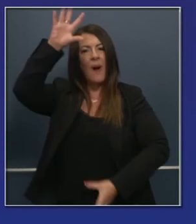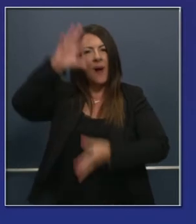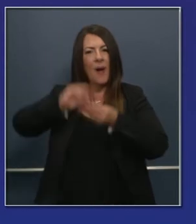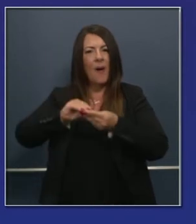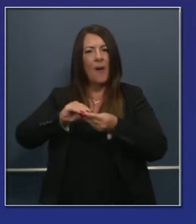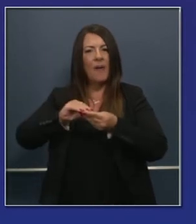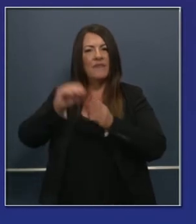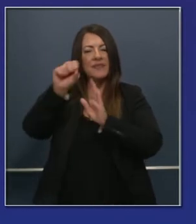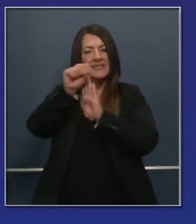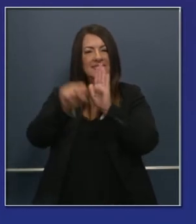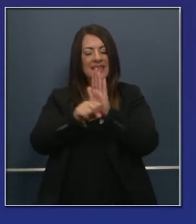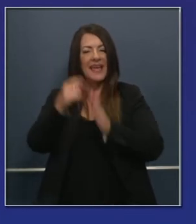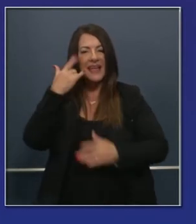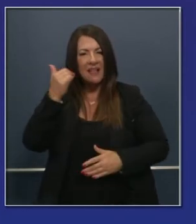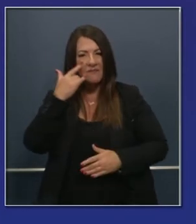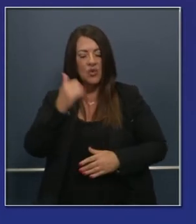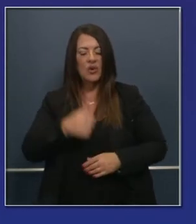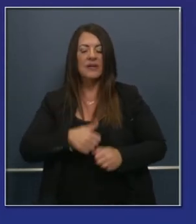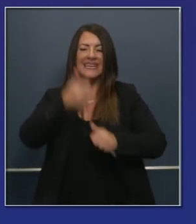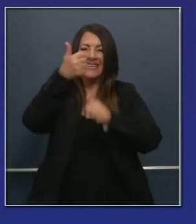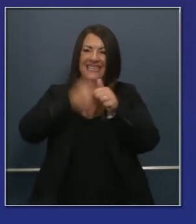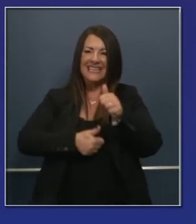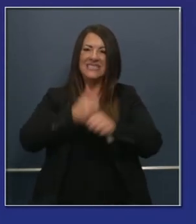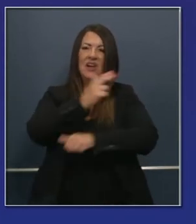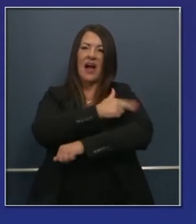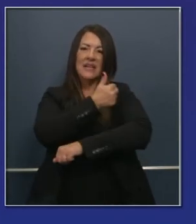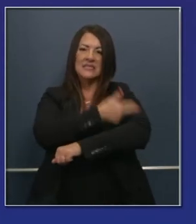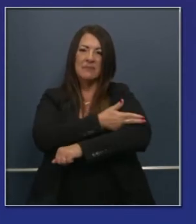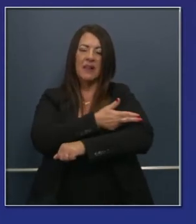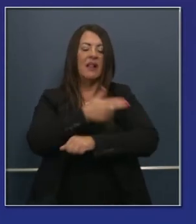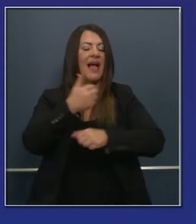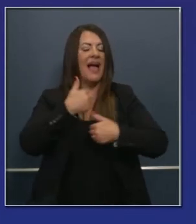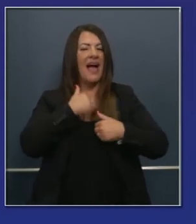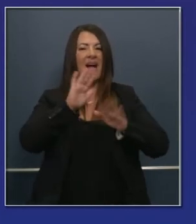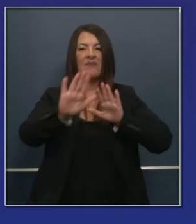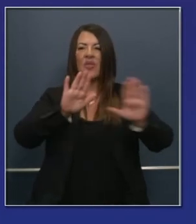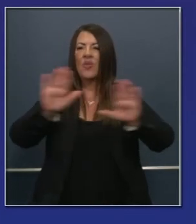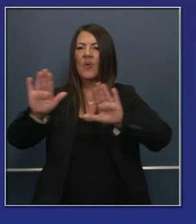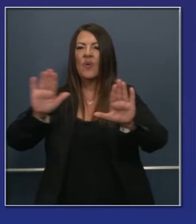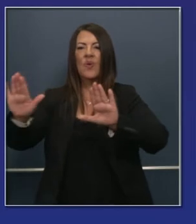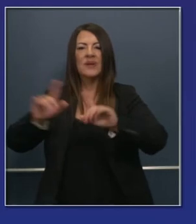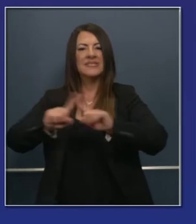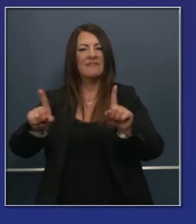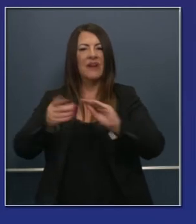en California, en general, las hospitalizaciones en algún lugar tal vez serán muy diferentes que estos números.